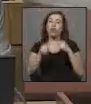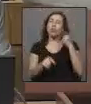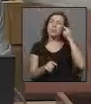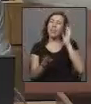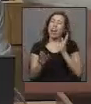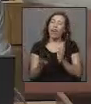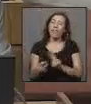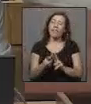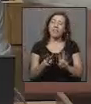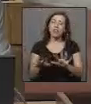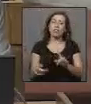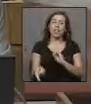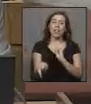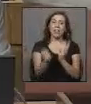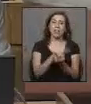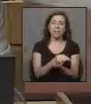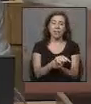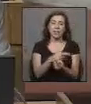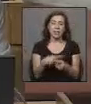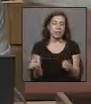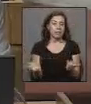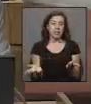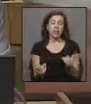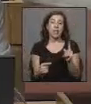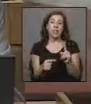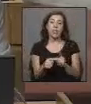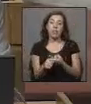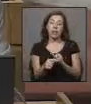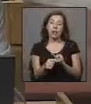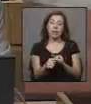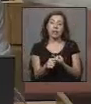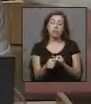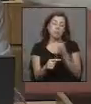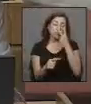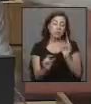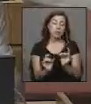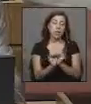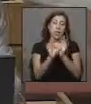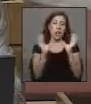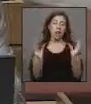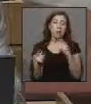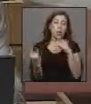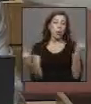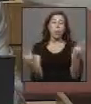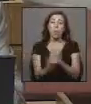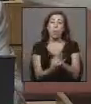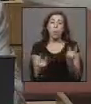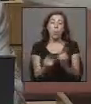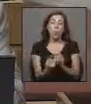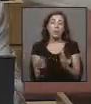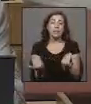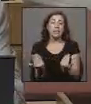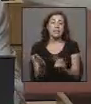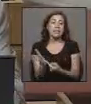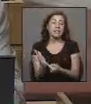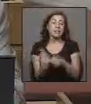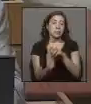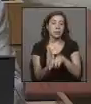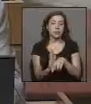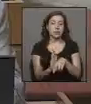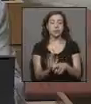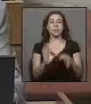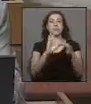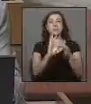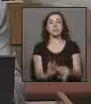al revés. Pero, en fin, una vez más estamos ante hechos consumados por la urgencia que tiene este proyecto.